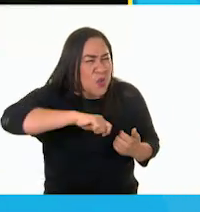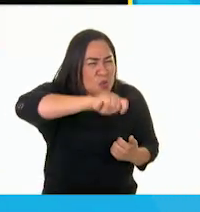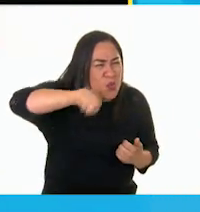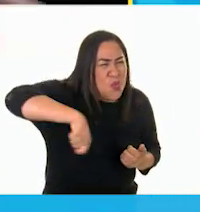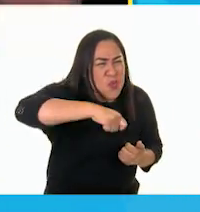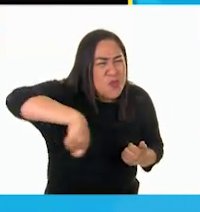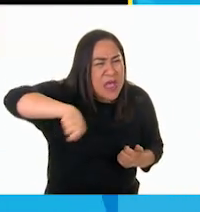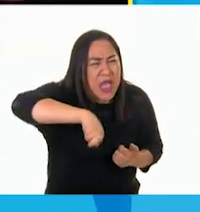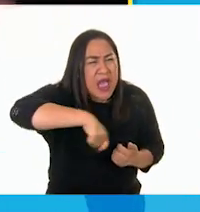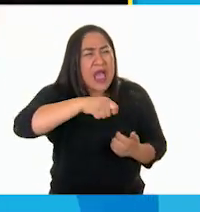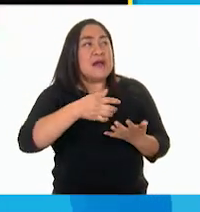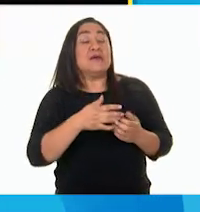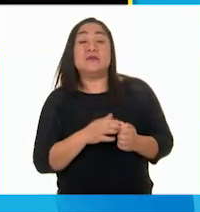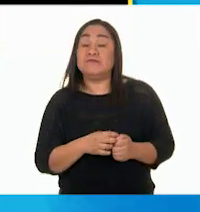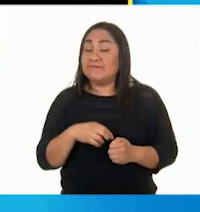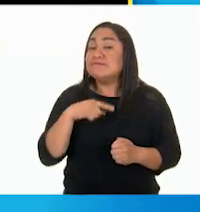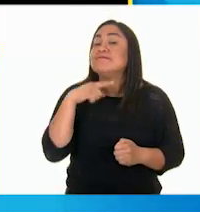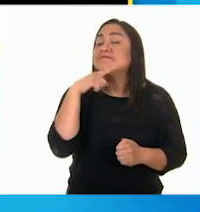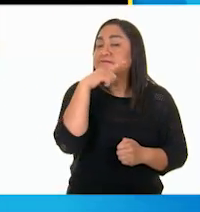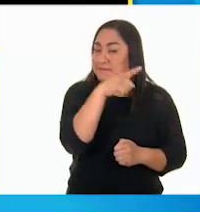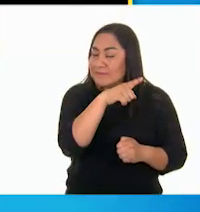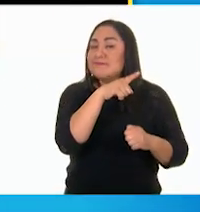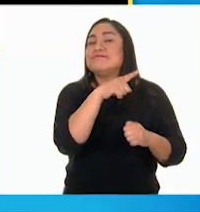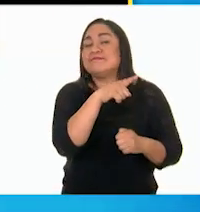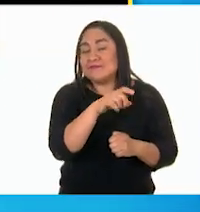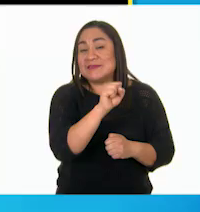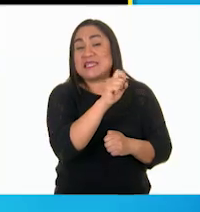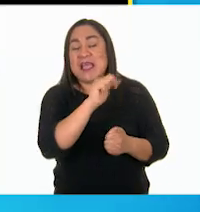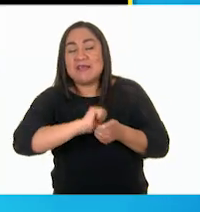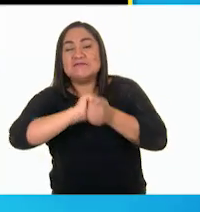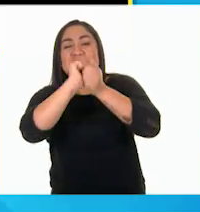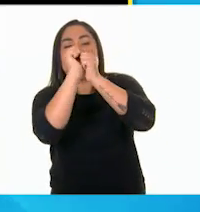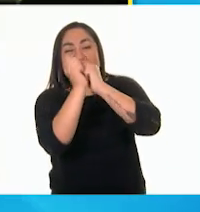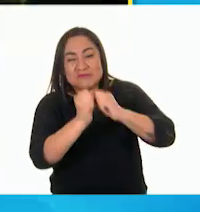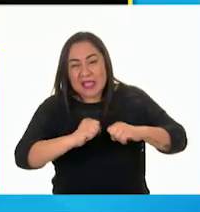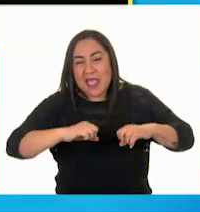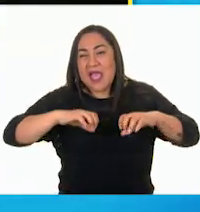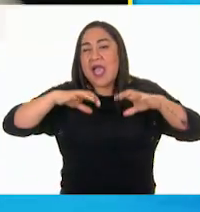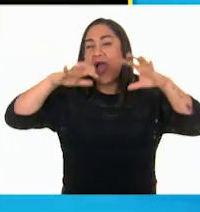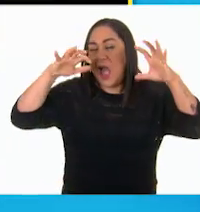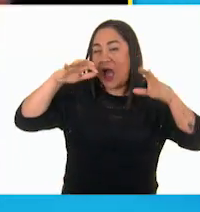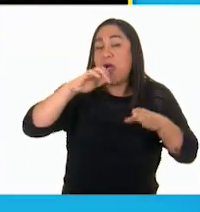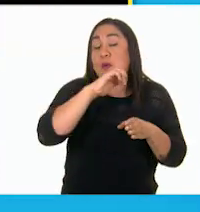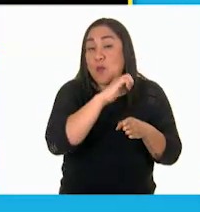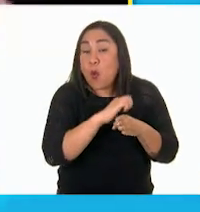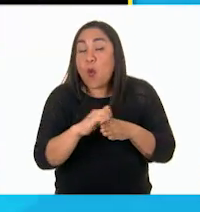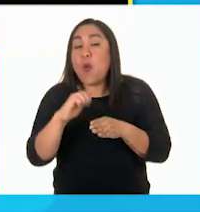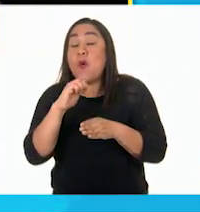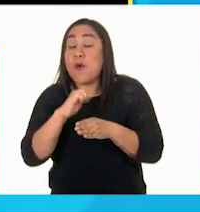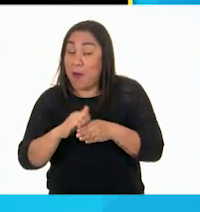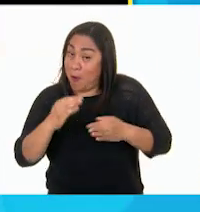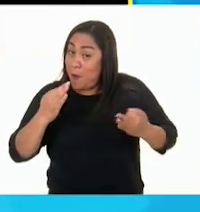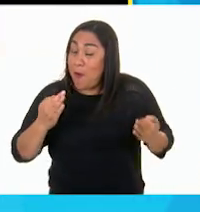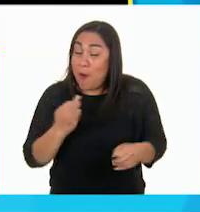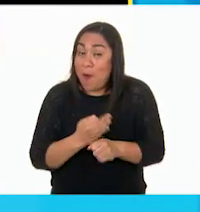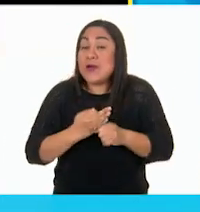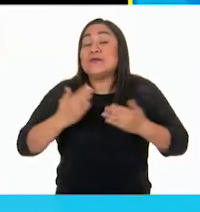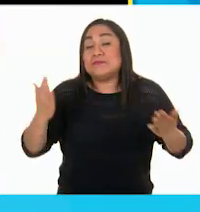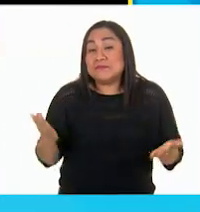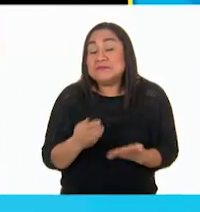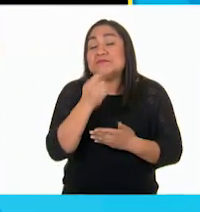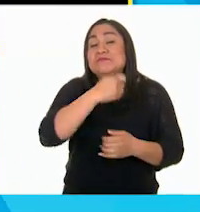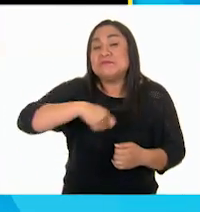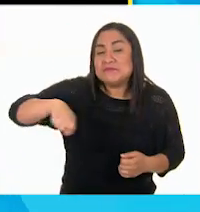Staff se convirtió en un monstruo morado, pero esta sabrosa cumbia no